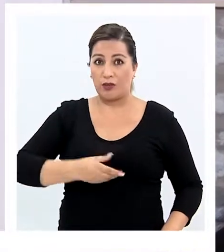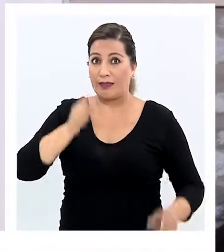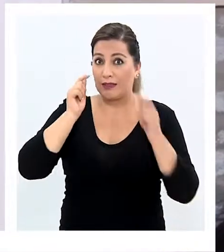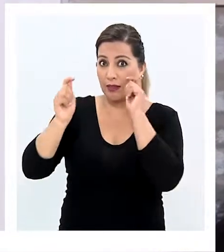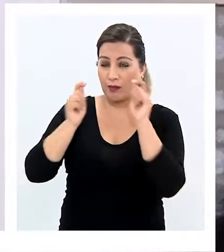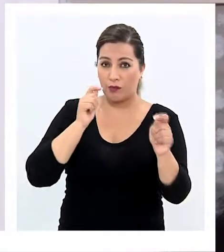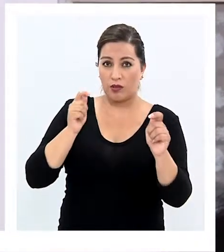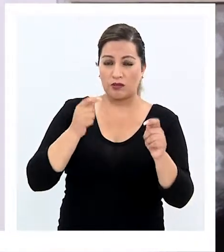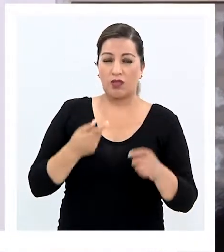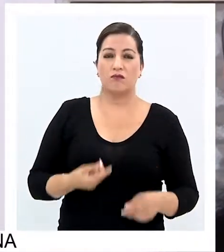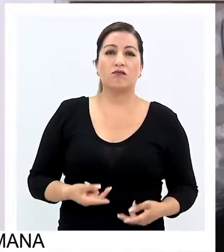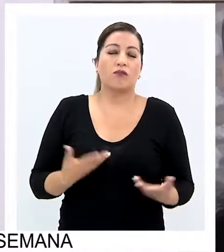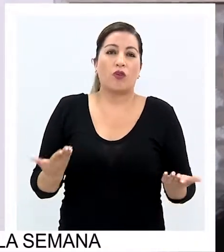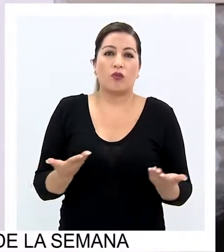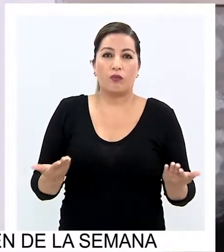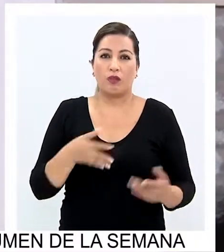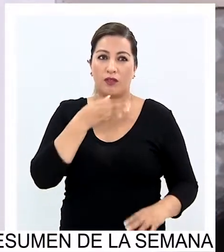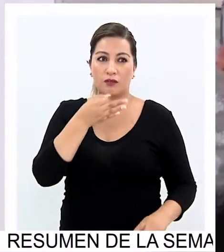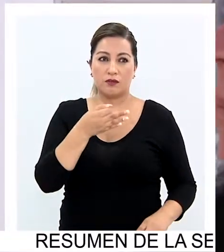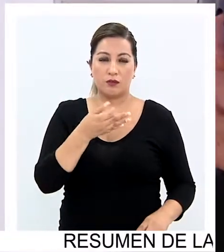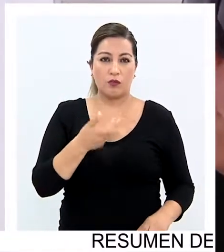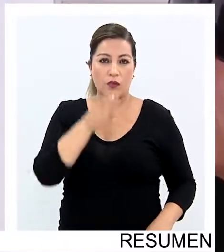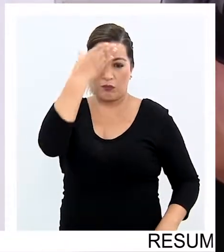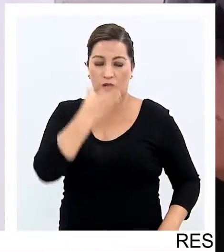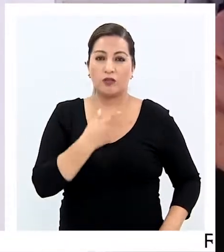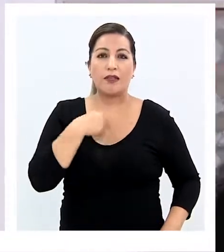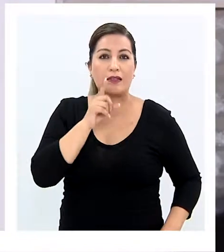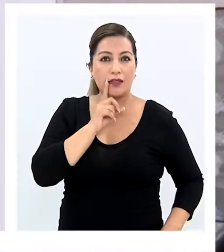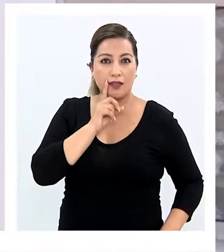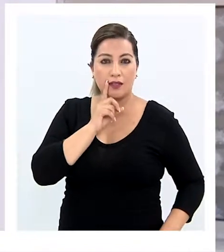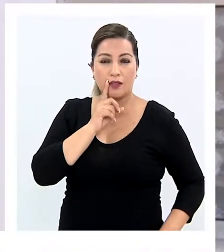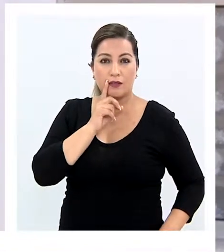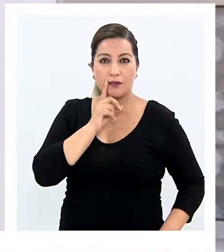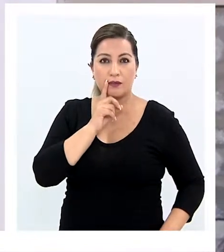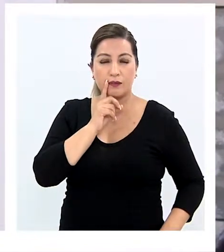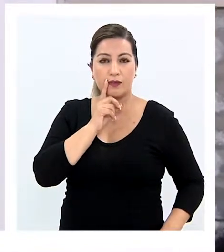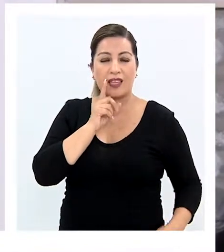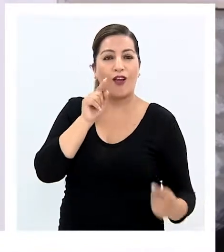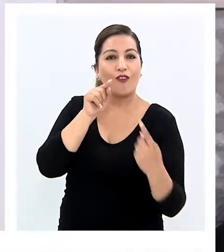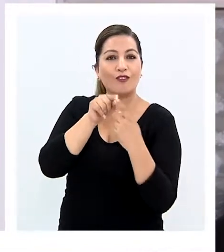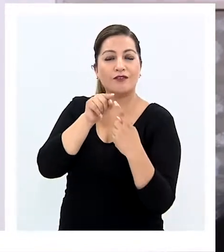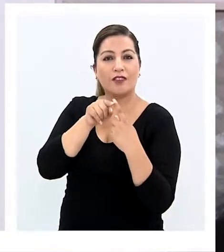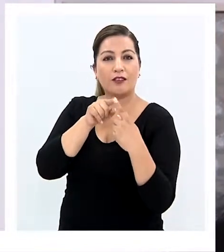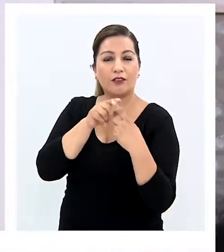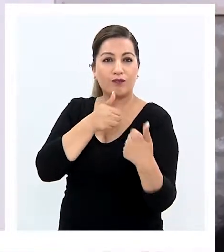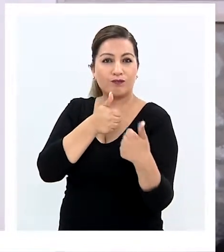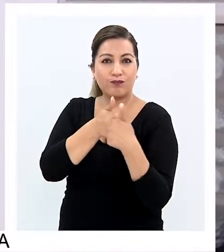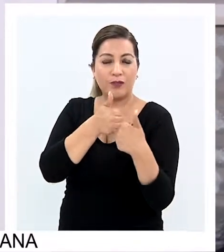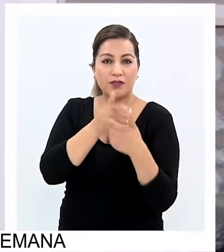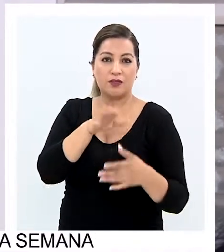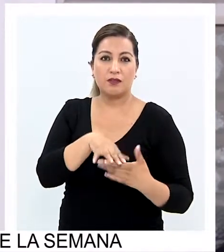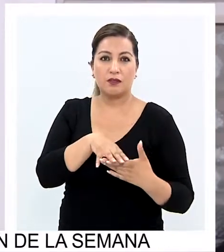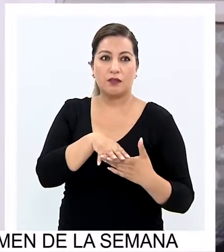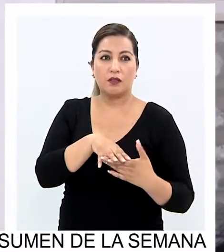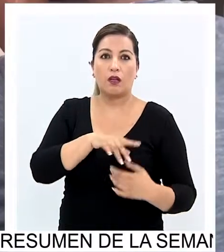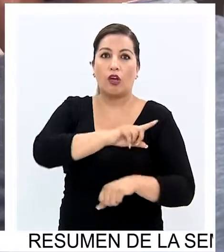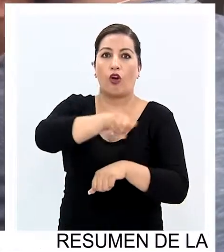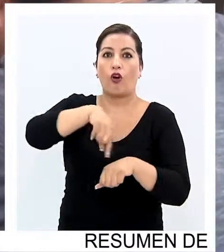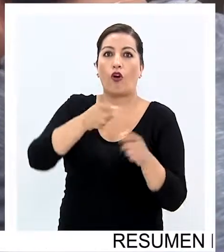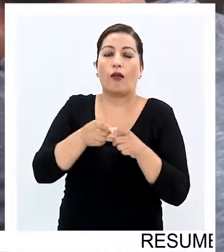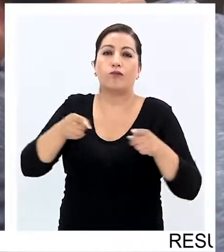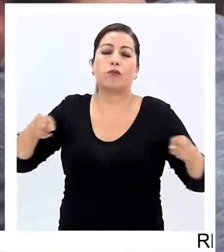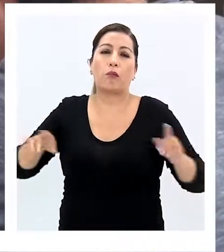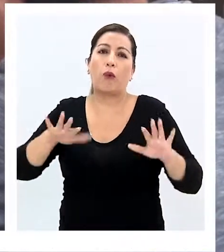riesgo es normalmente se considera una persona que tiene un contacto en términos de horas bastante